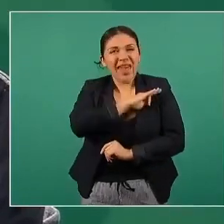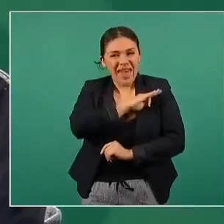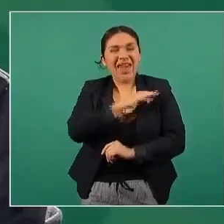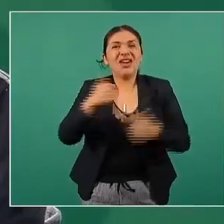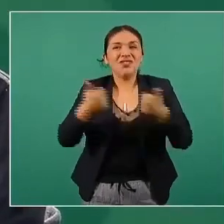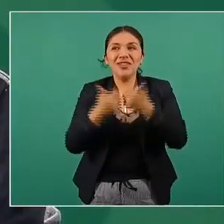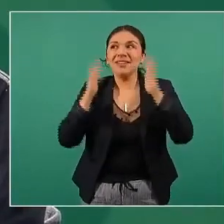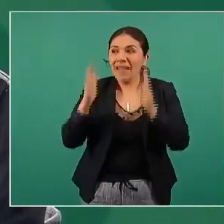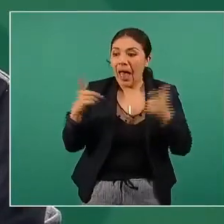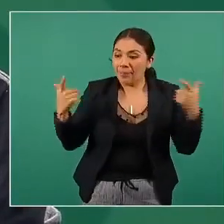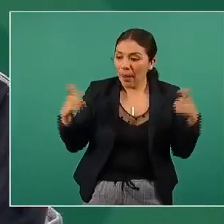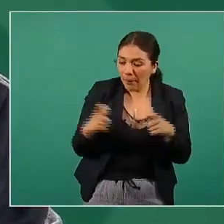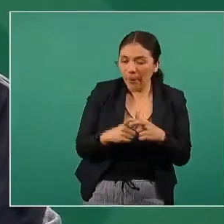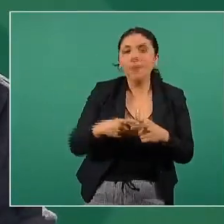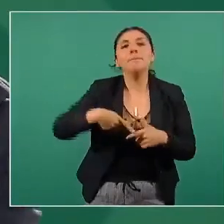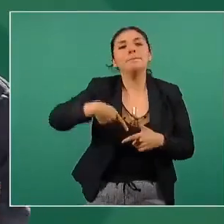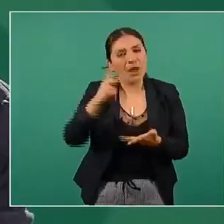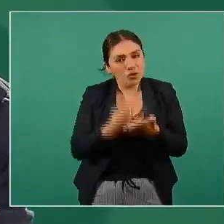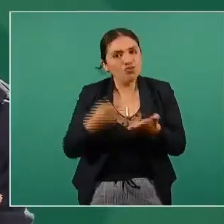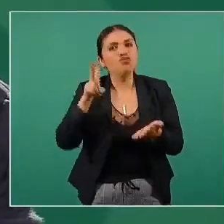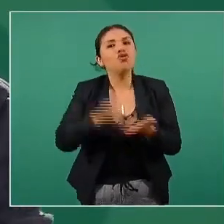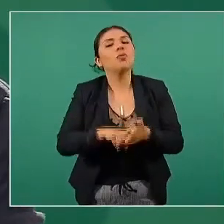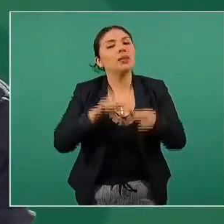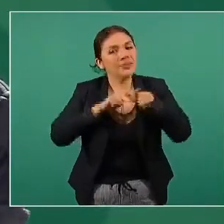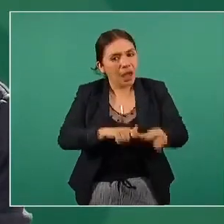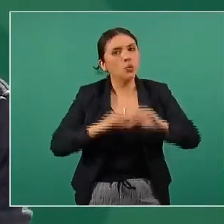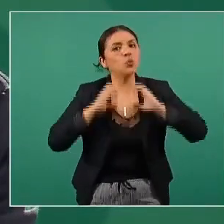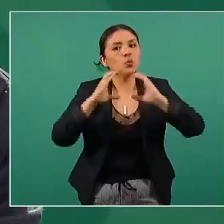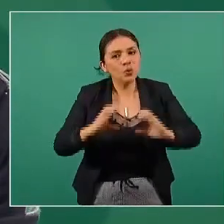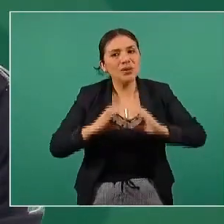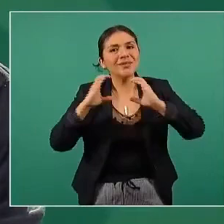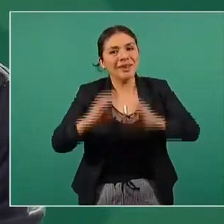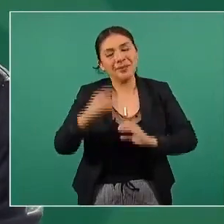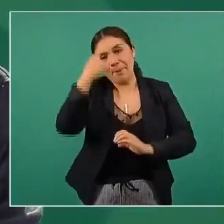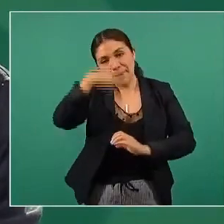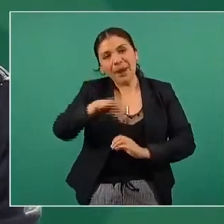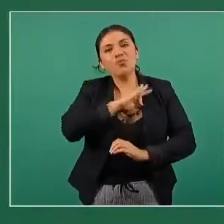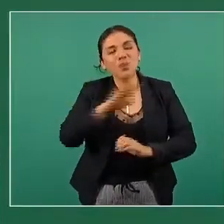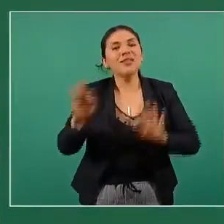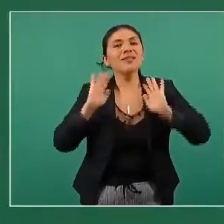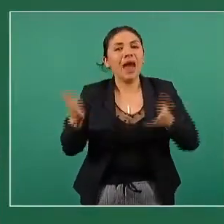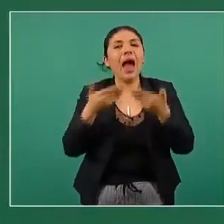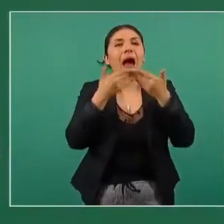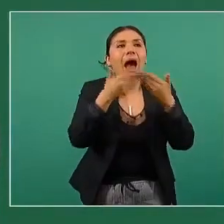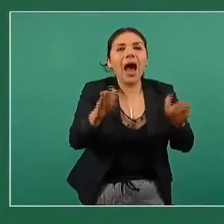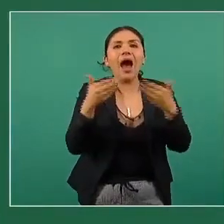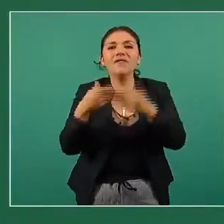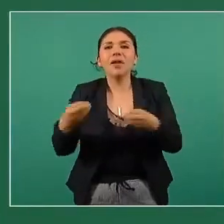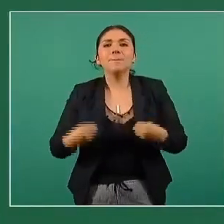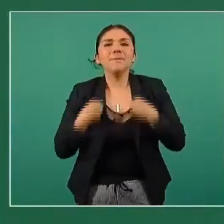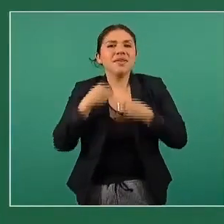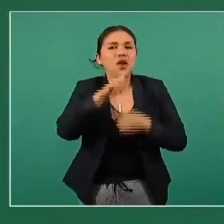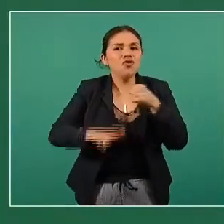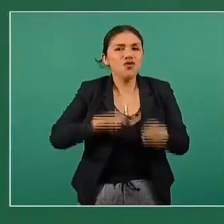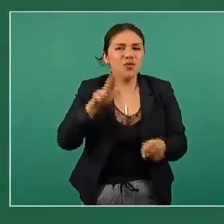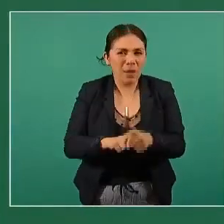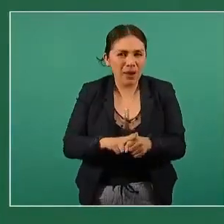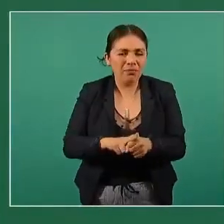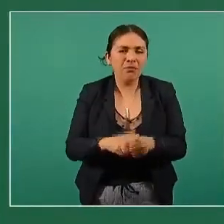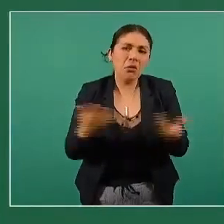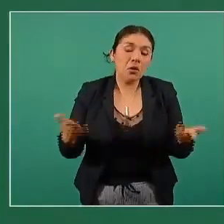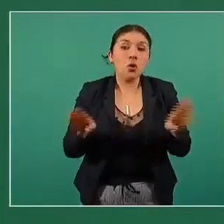para poder actuar, activar nuestra vida pública. Esto incluye lo